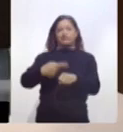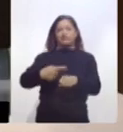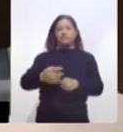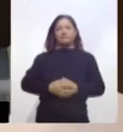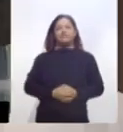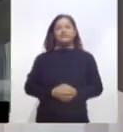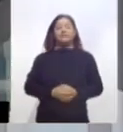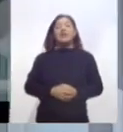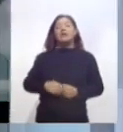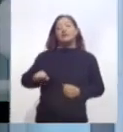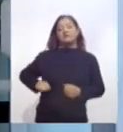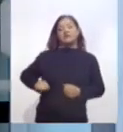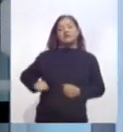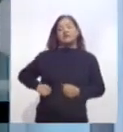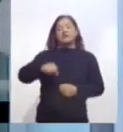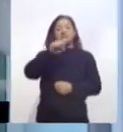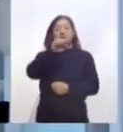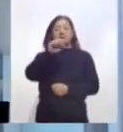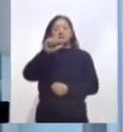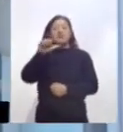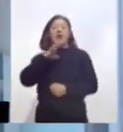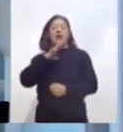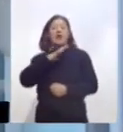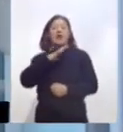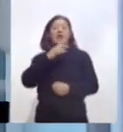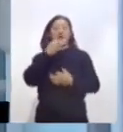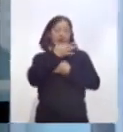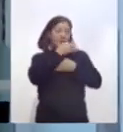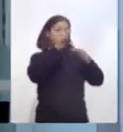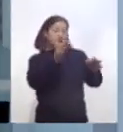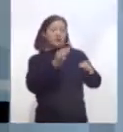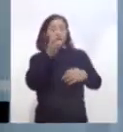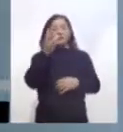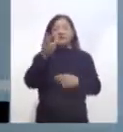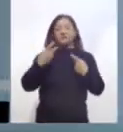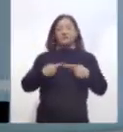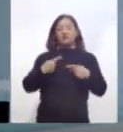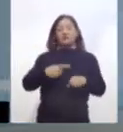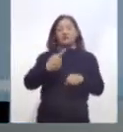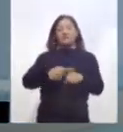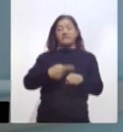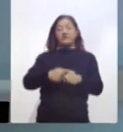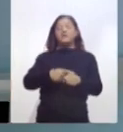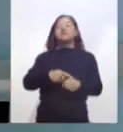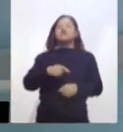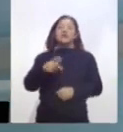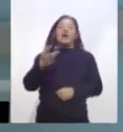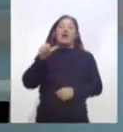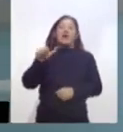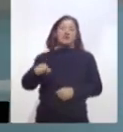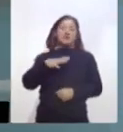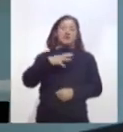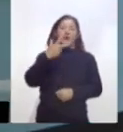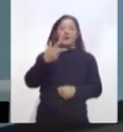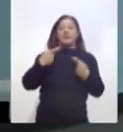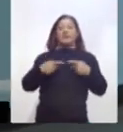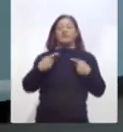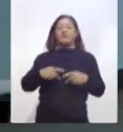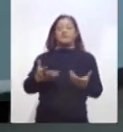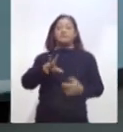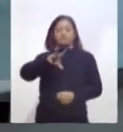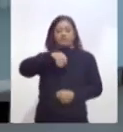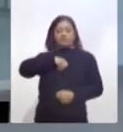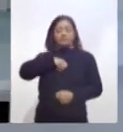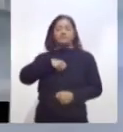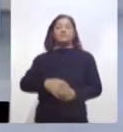La Secretaría de Salud confirmó tres casos de COVID-19 en Tlaxcala, con lo que la entidad registra ocho contagios por el virus. La